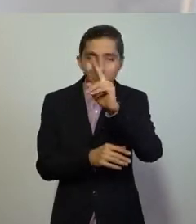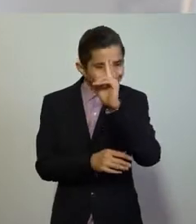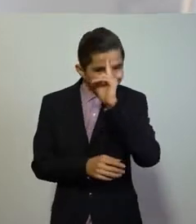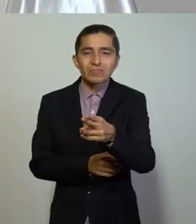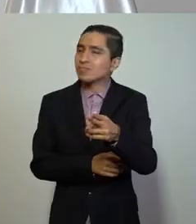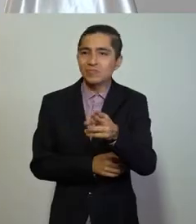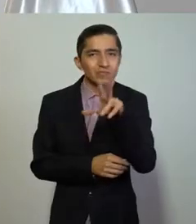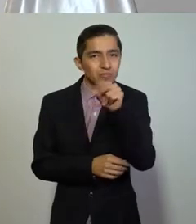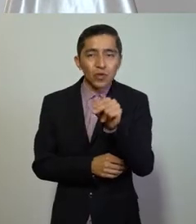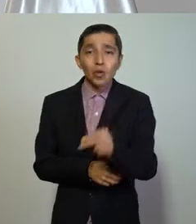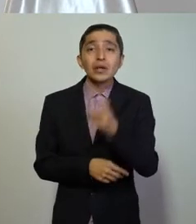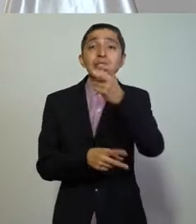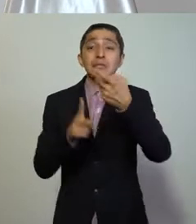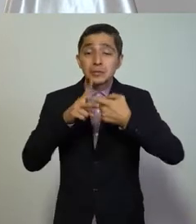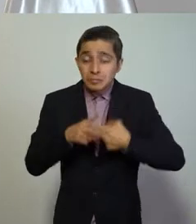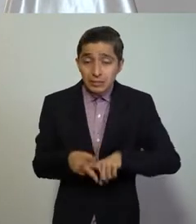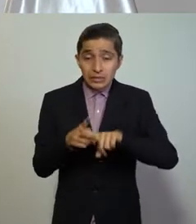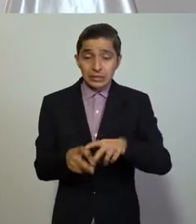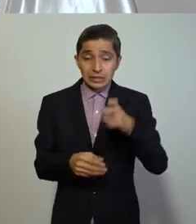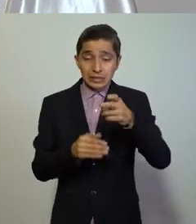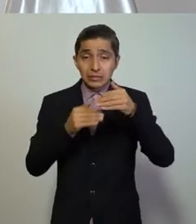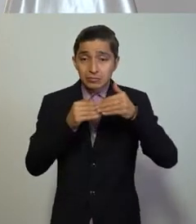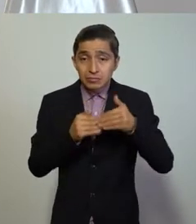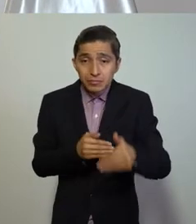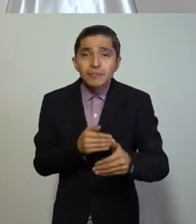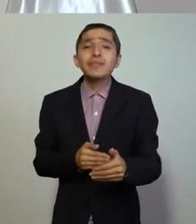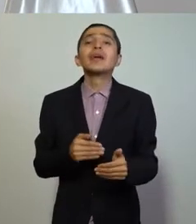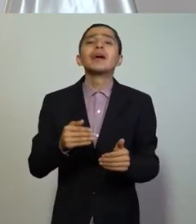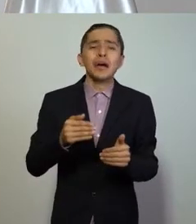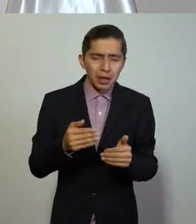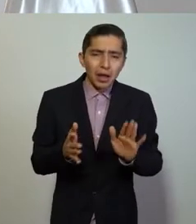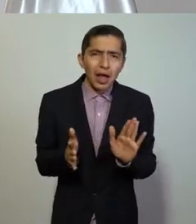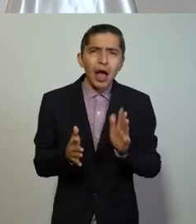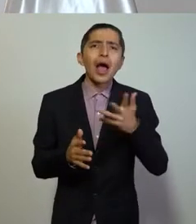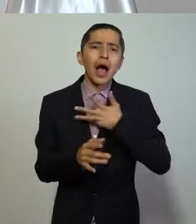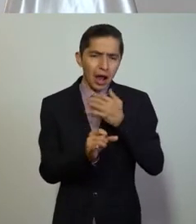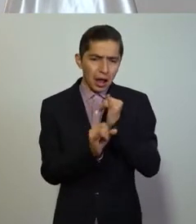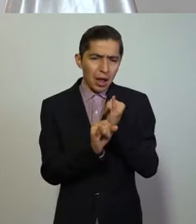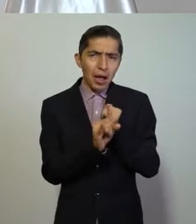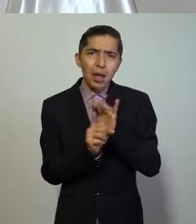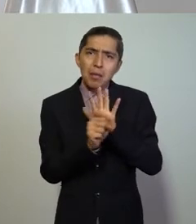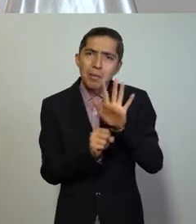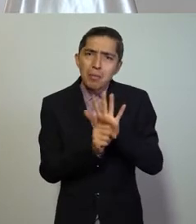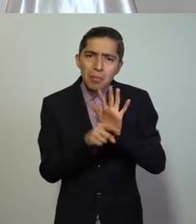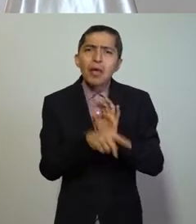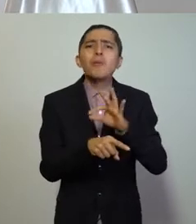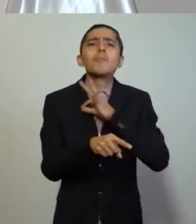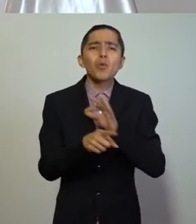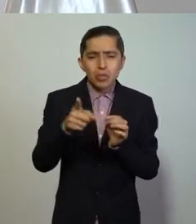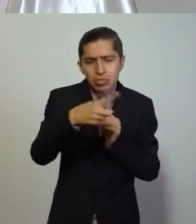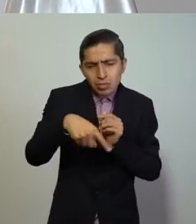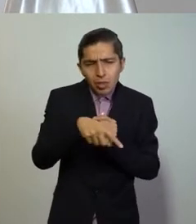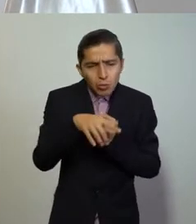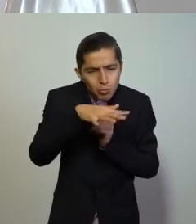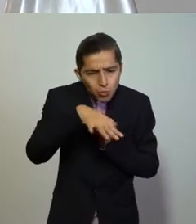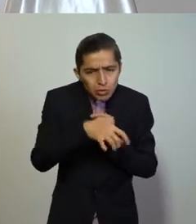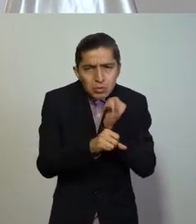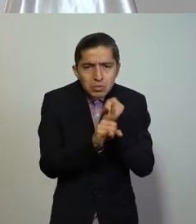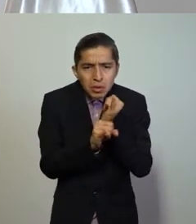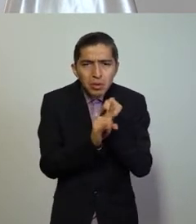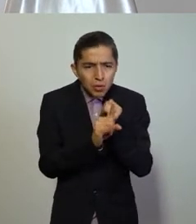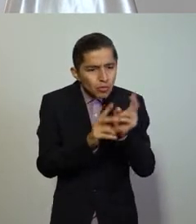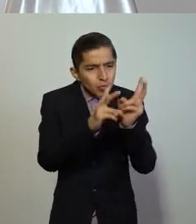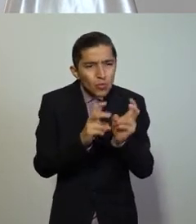prohibidos. A partir de este momento, se encuentra abierta la plataforma en la que se pueden consultar y descargar